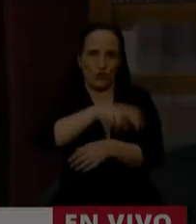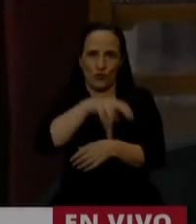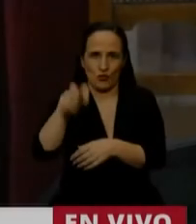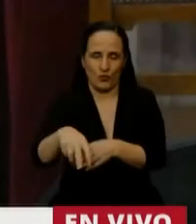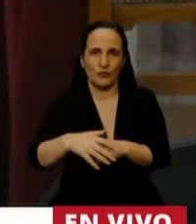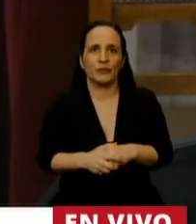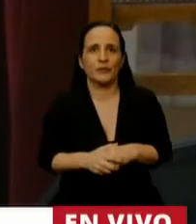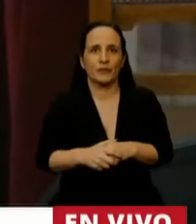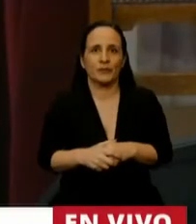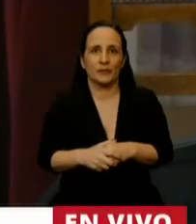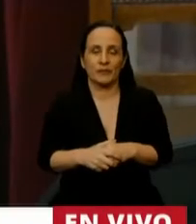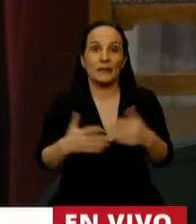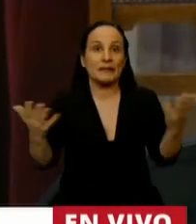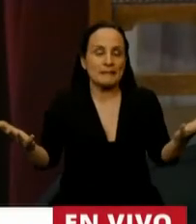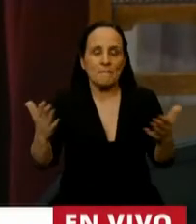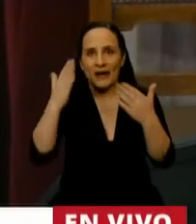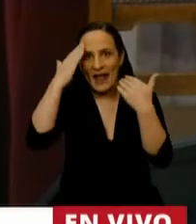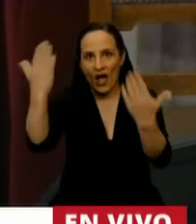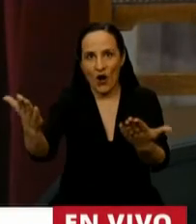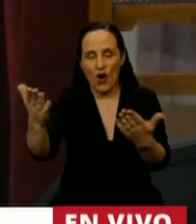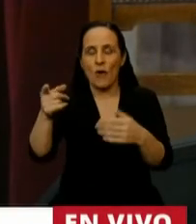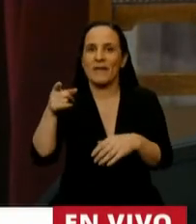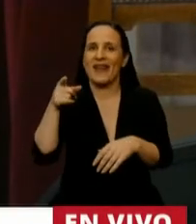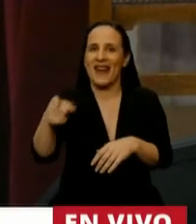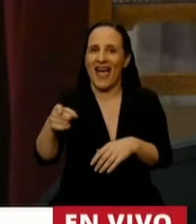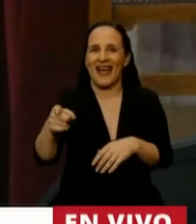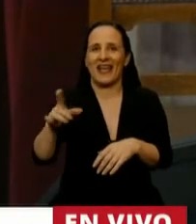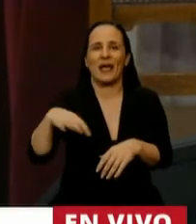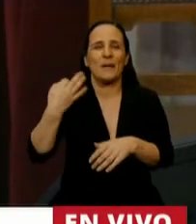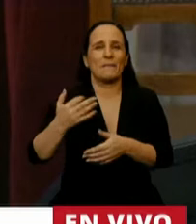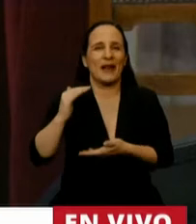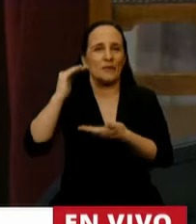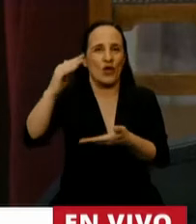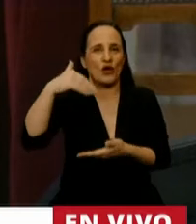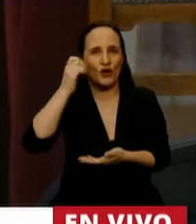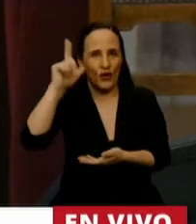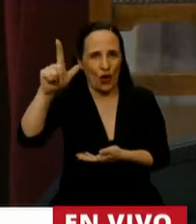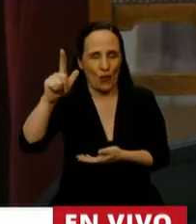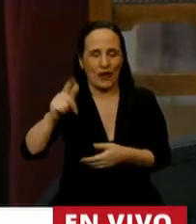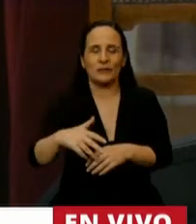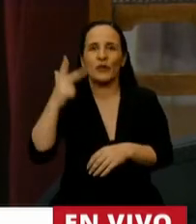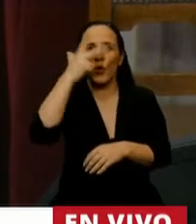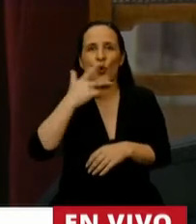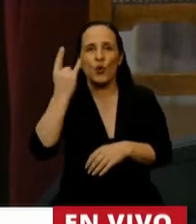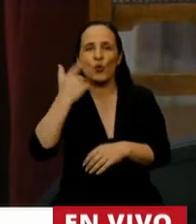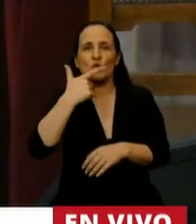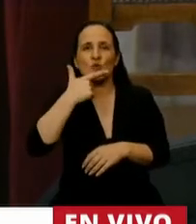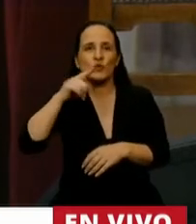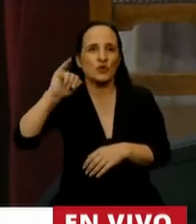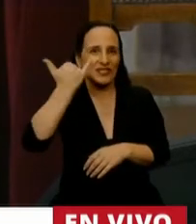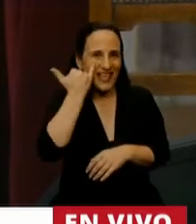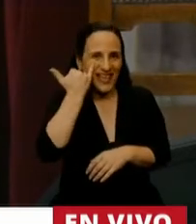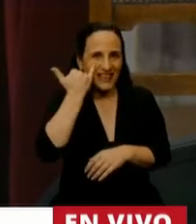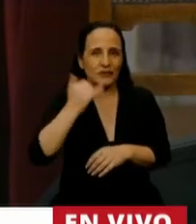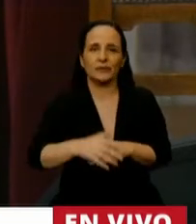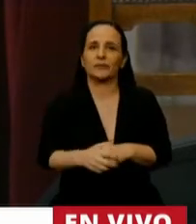Para rendir homenaje a quien fuera premio Nobel Bernardo Jussey, tiene la palabra el diputado Alberto